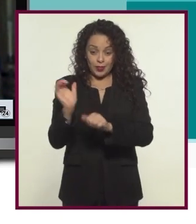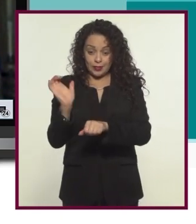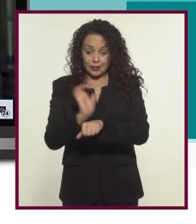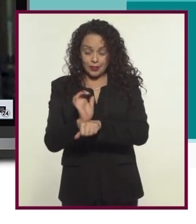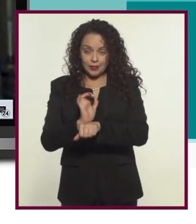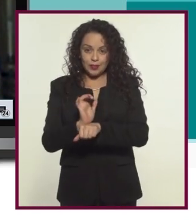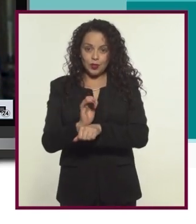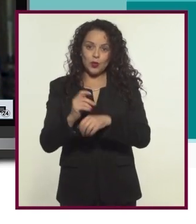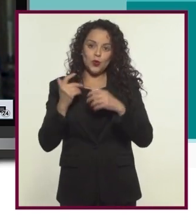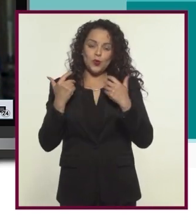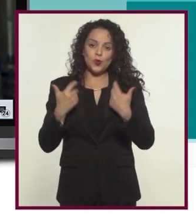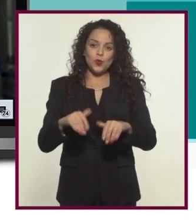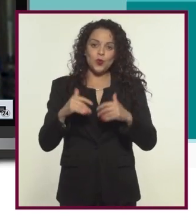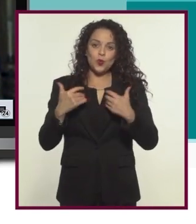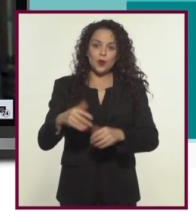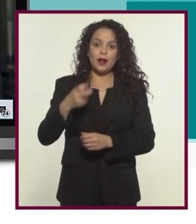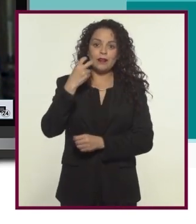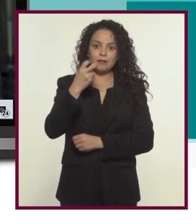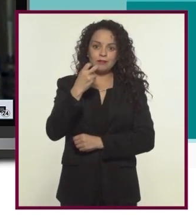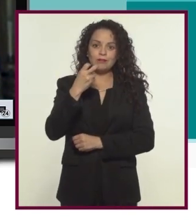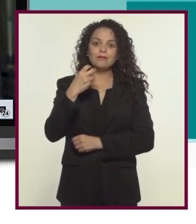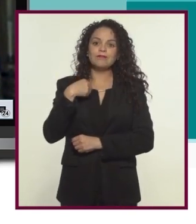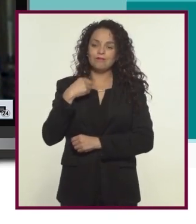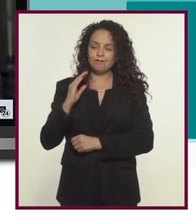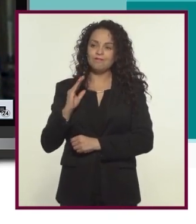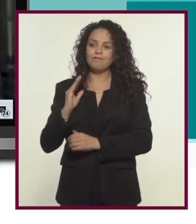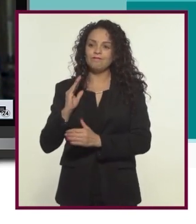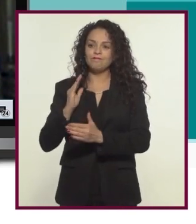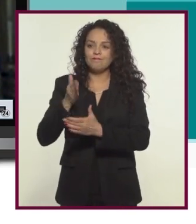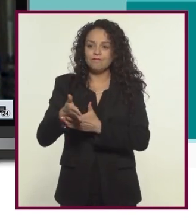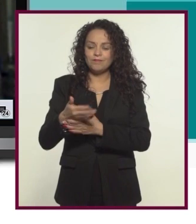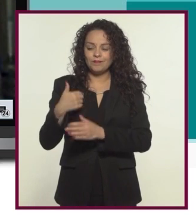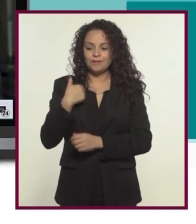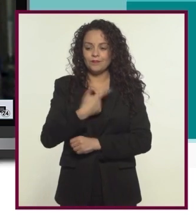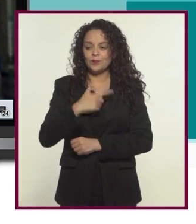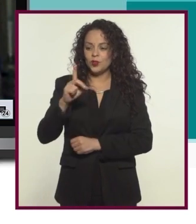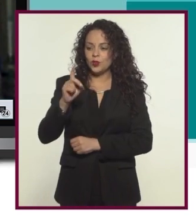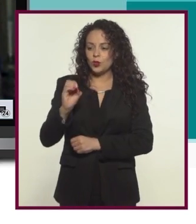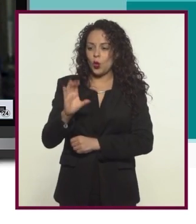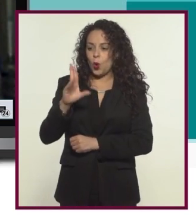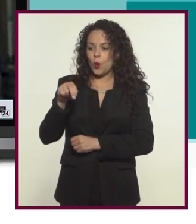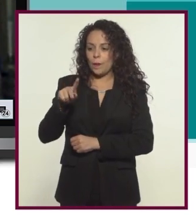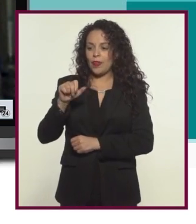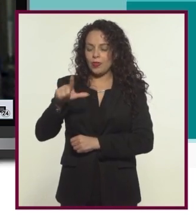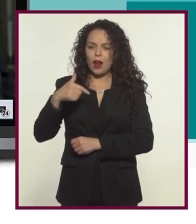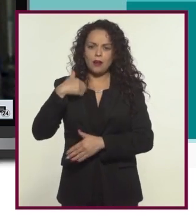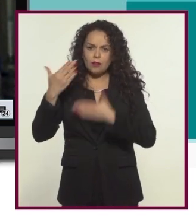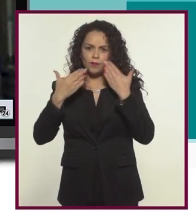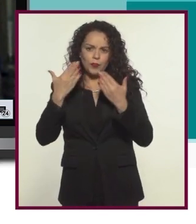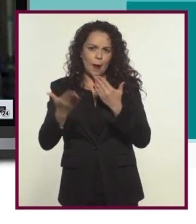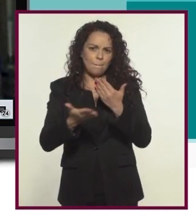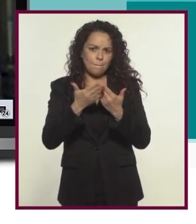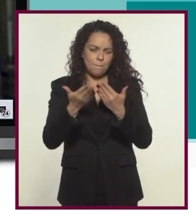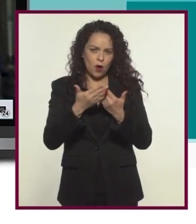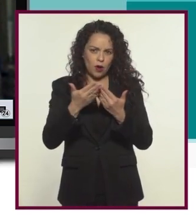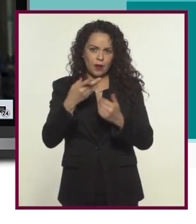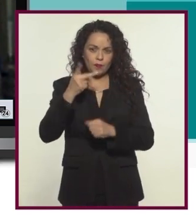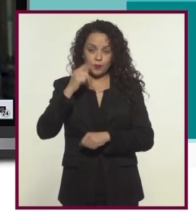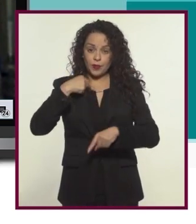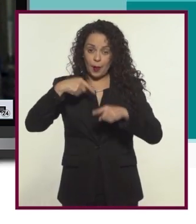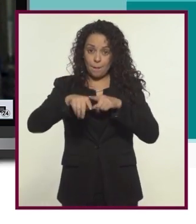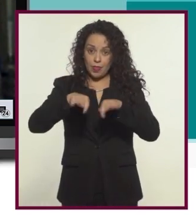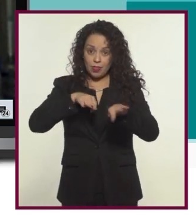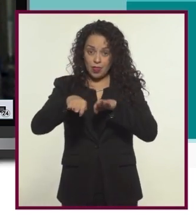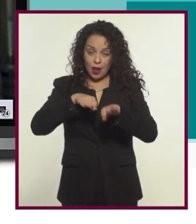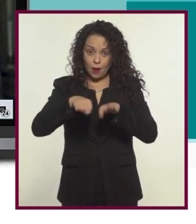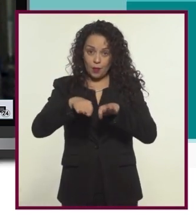combinado con el cine es como llegó al documental. Lo estudié un poquito, pero empecé